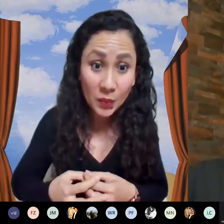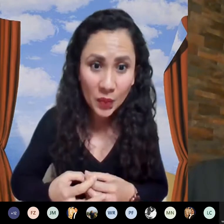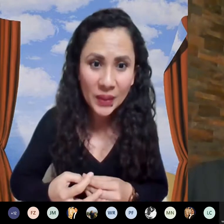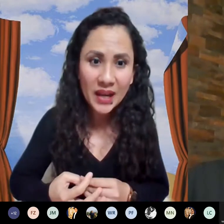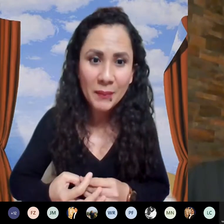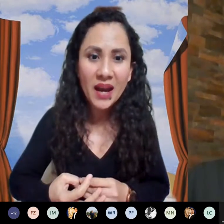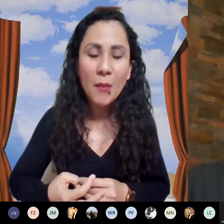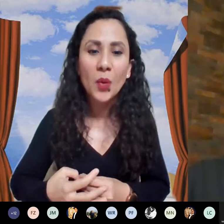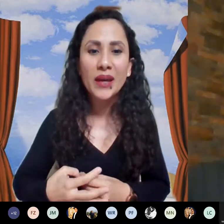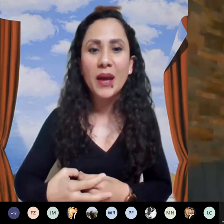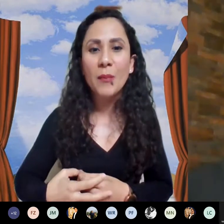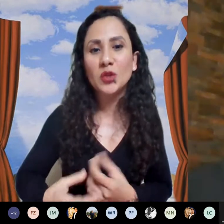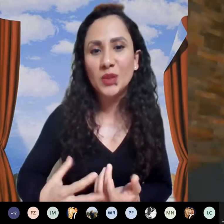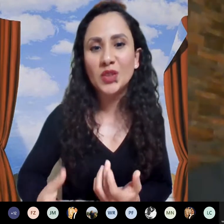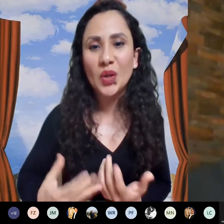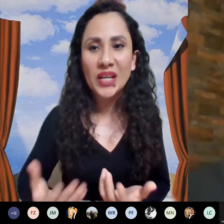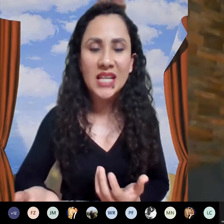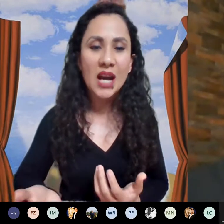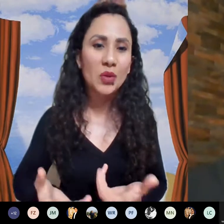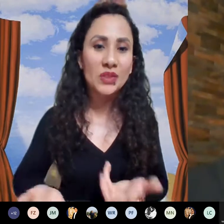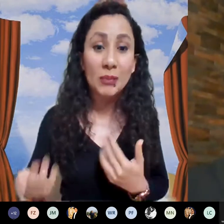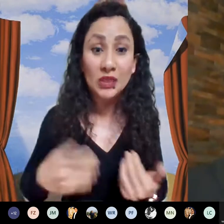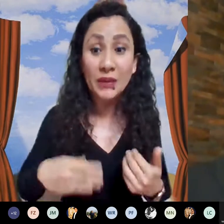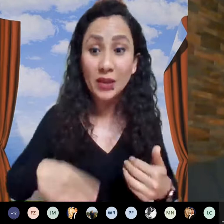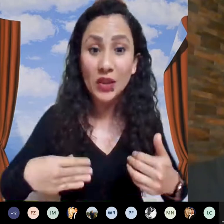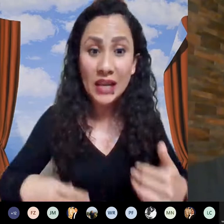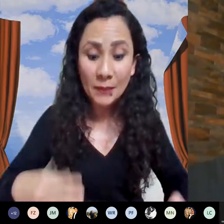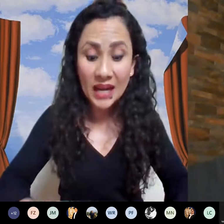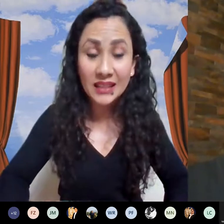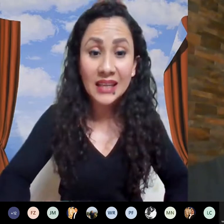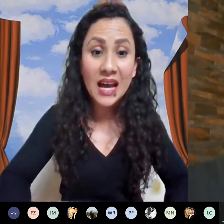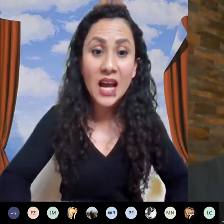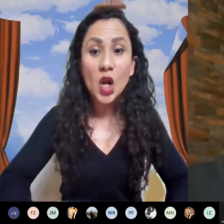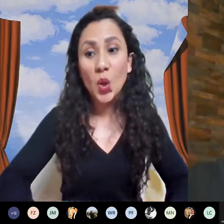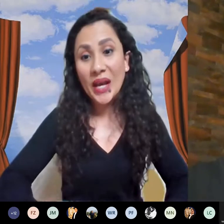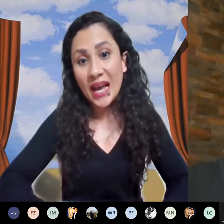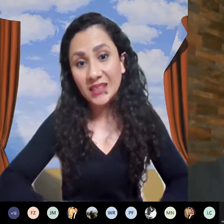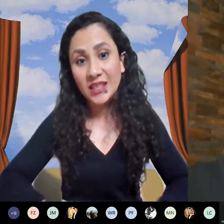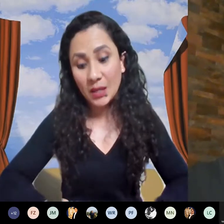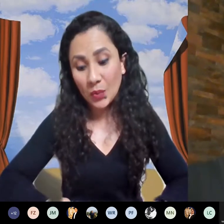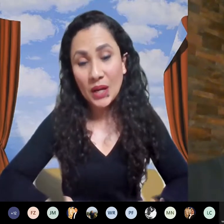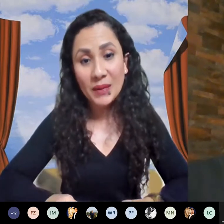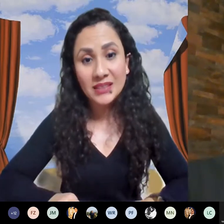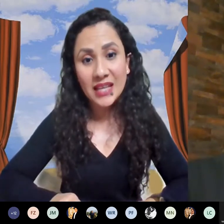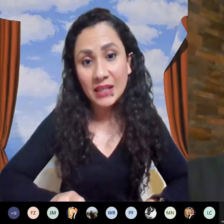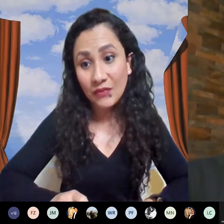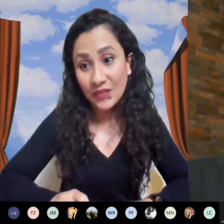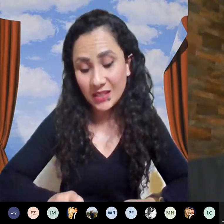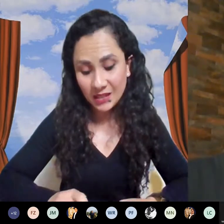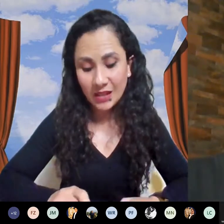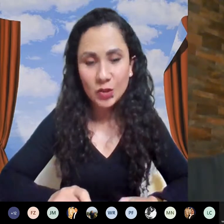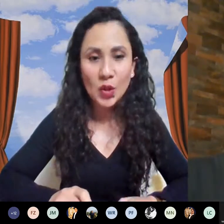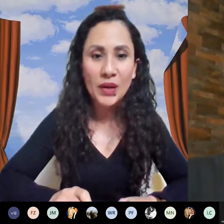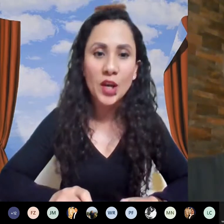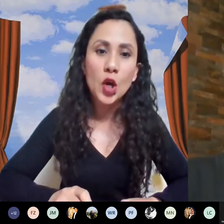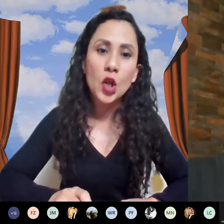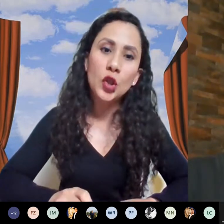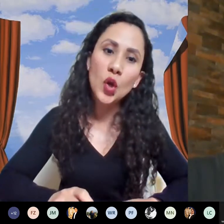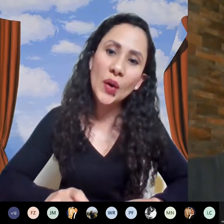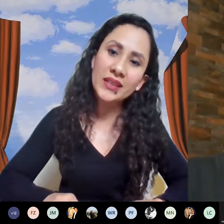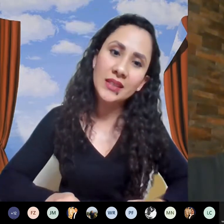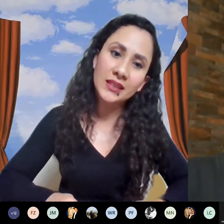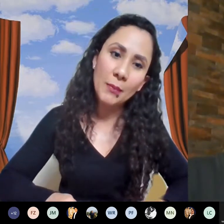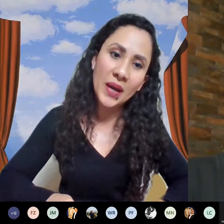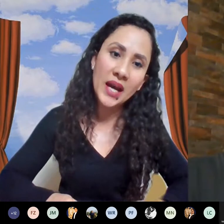el tamaño del problema porque hemos visto que ya cuando estamos hablando de la práctica lo que hace que el problema sea difícil de resolver